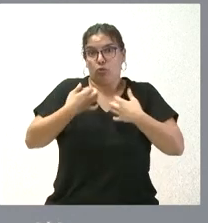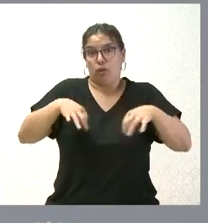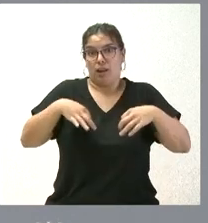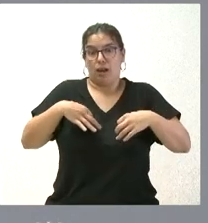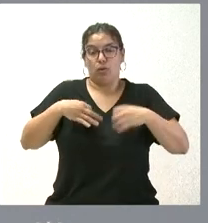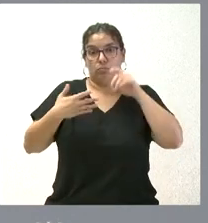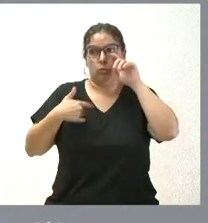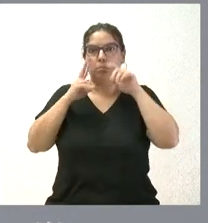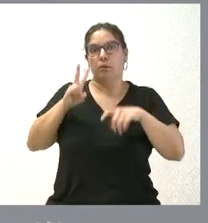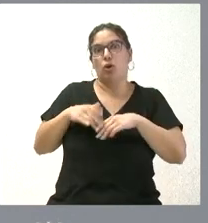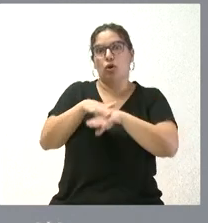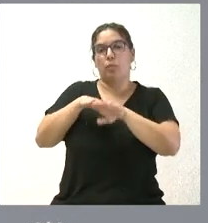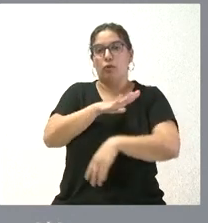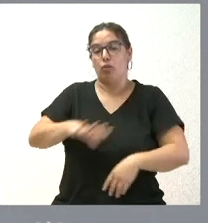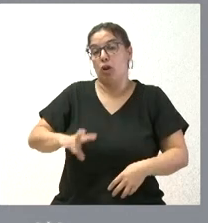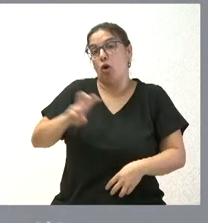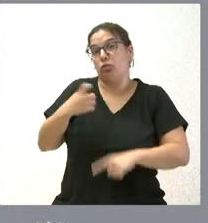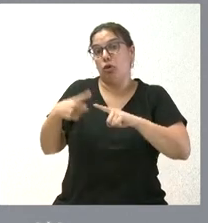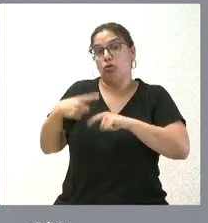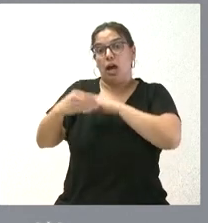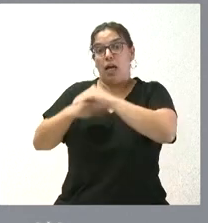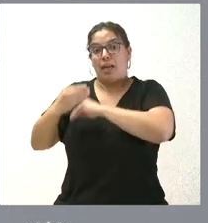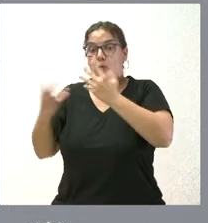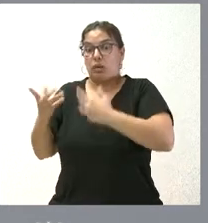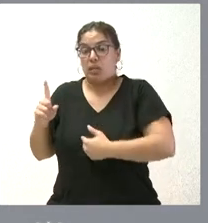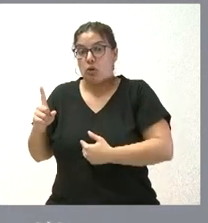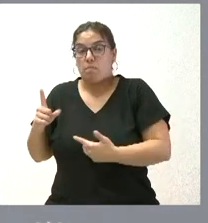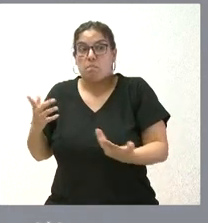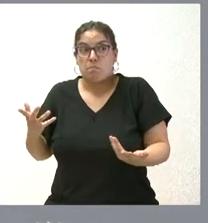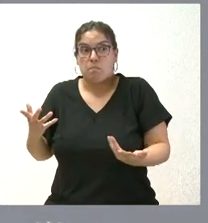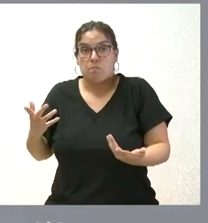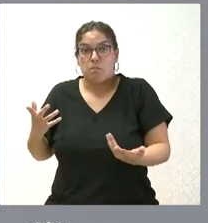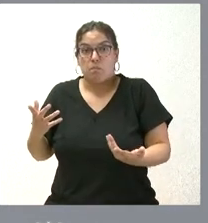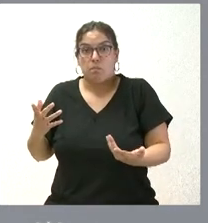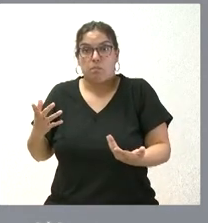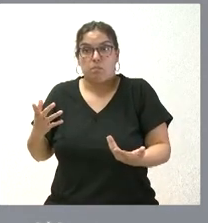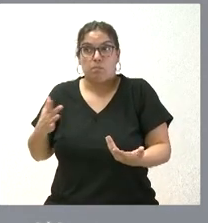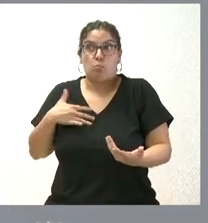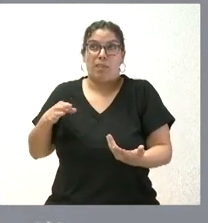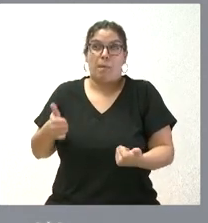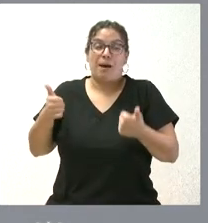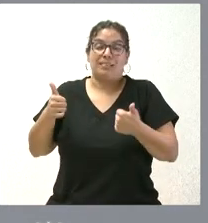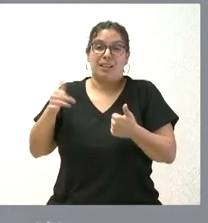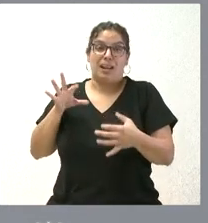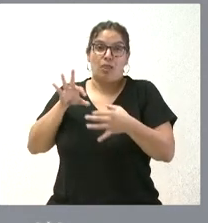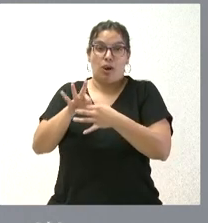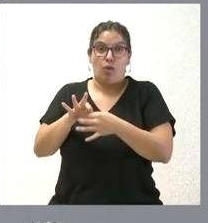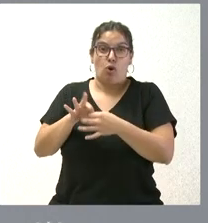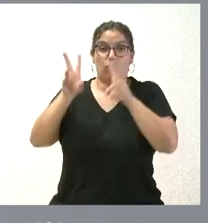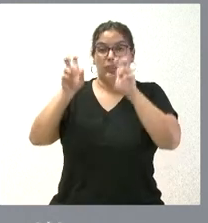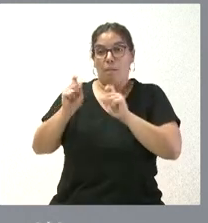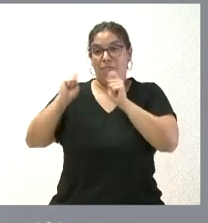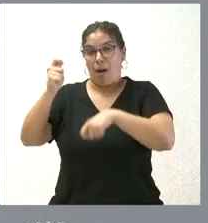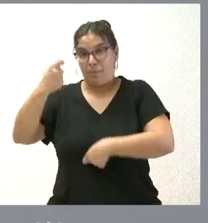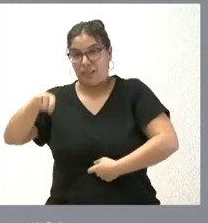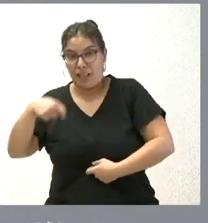Estoy viendo que hay un Gobierno en funciones que hace otras cosas que no son tan urgentes y que a lo mejor tienen mucho más que ver con la investidura que con